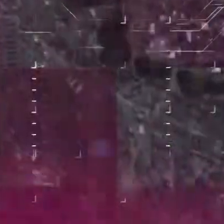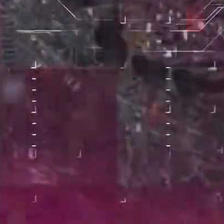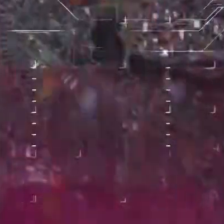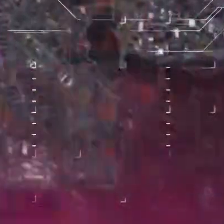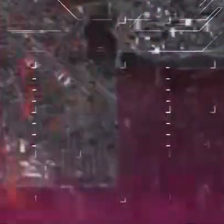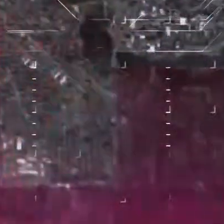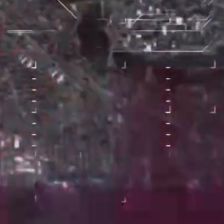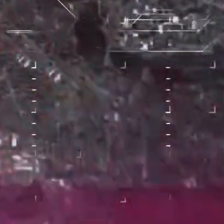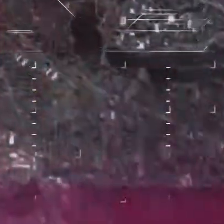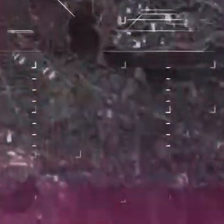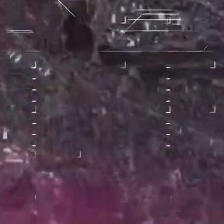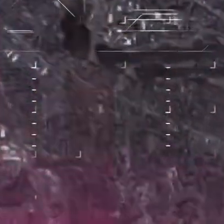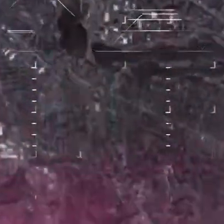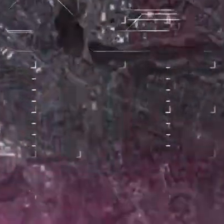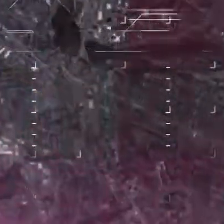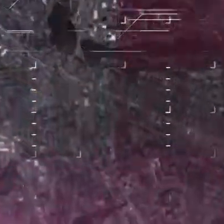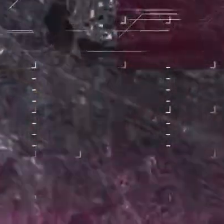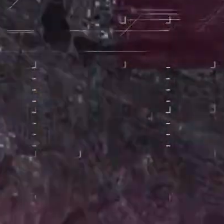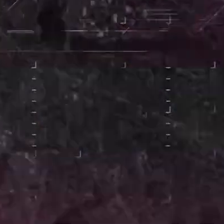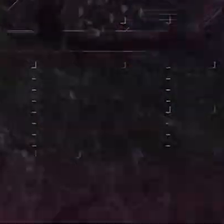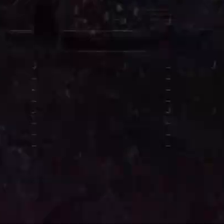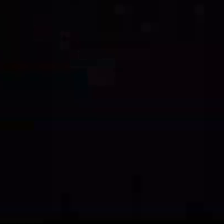¡Gracias! ¡Gracias!